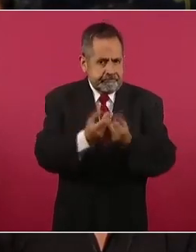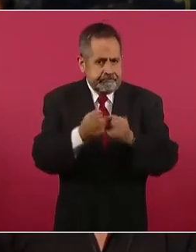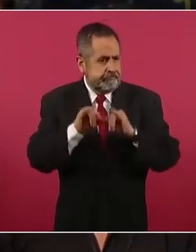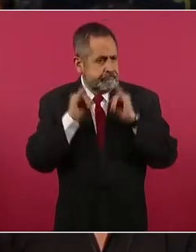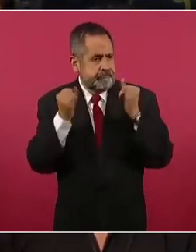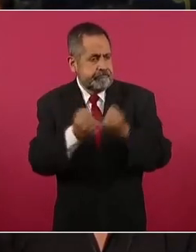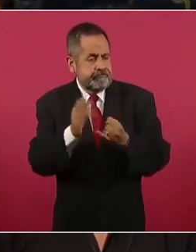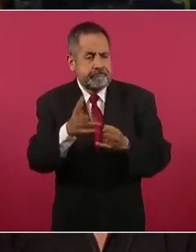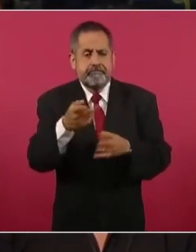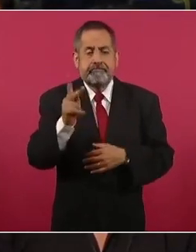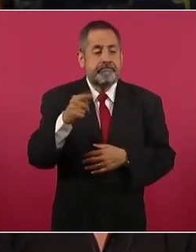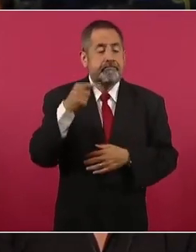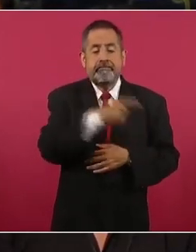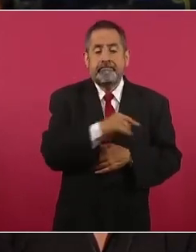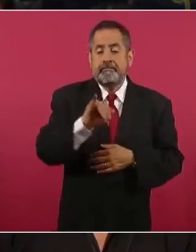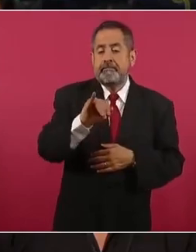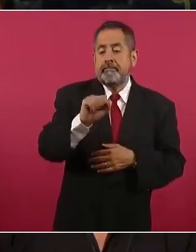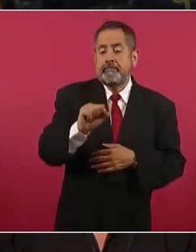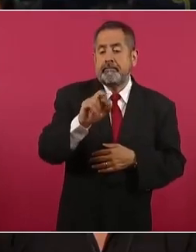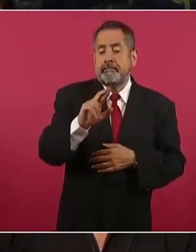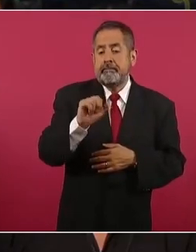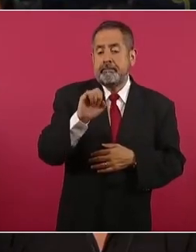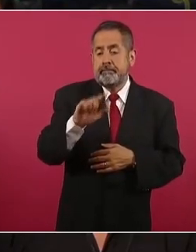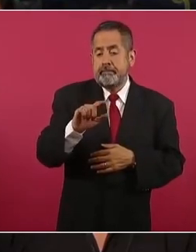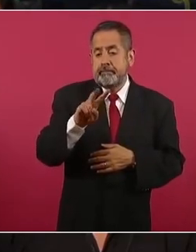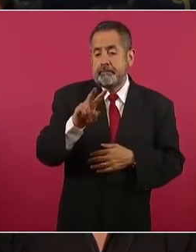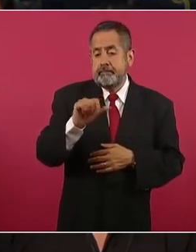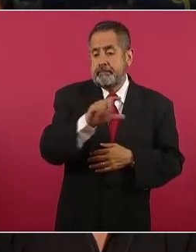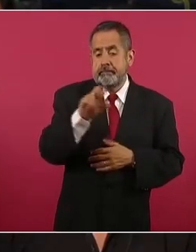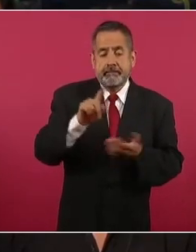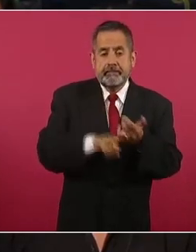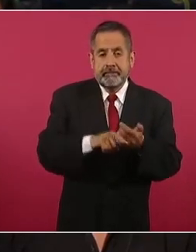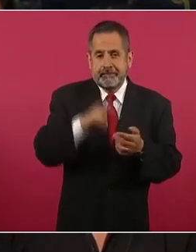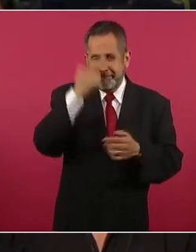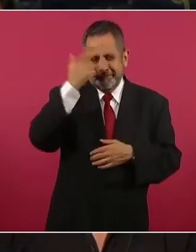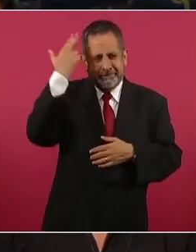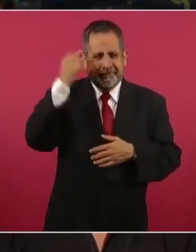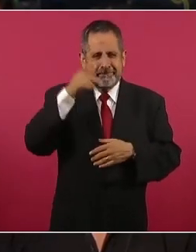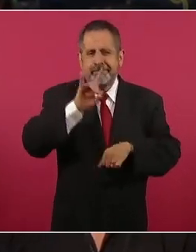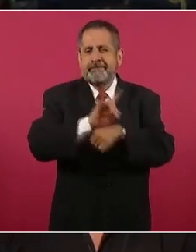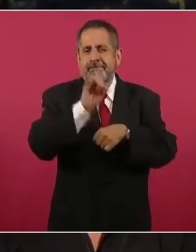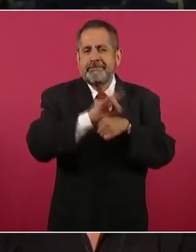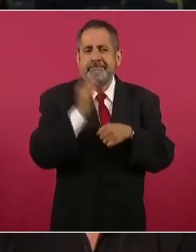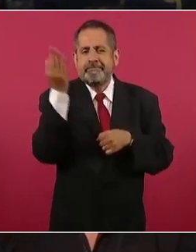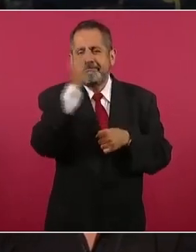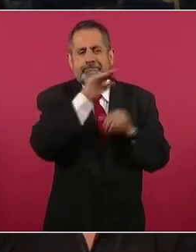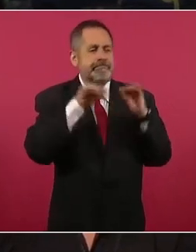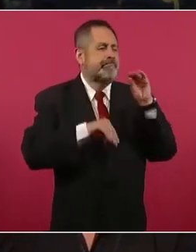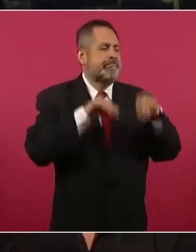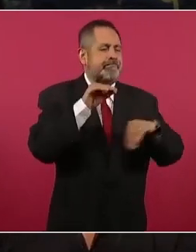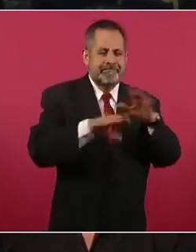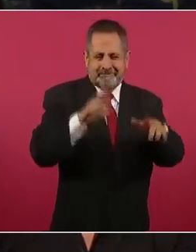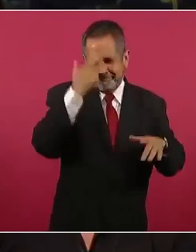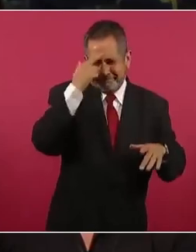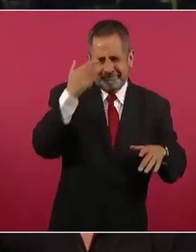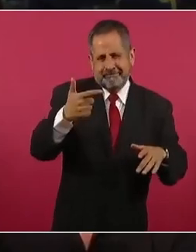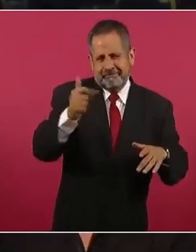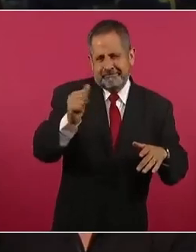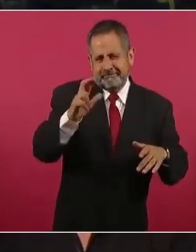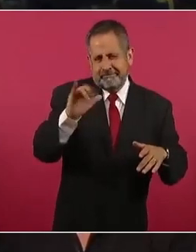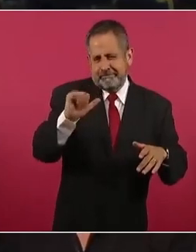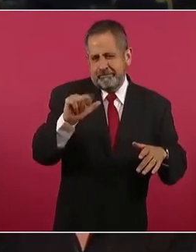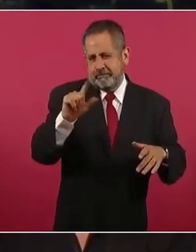es que Israel Vallarta fue detenido en el montaje, que ya todos conocemos, por García Luna,